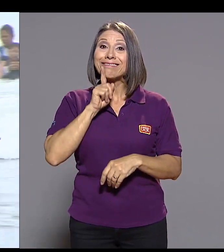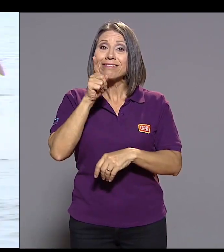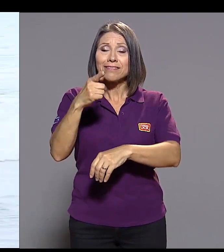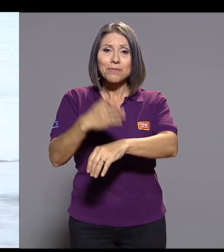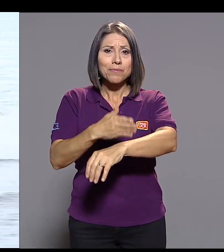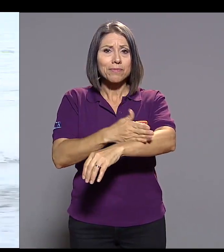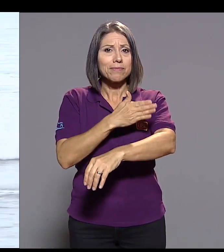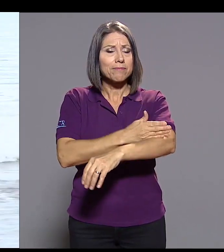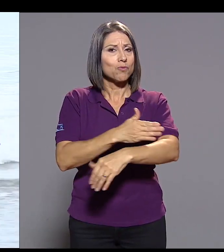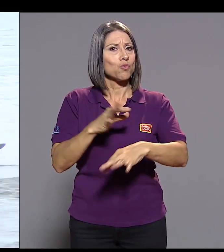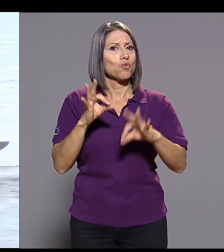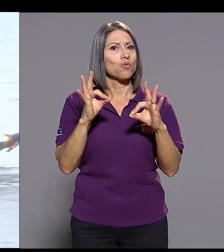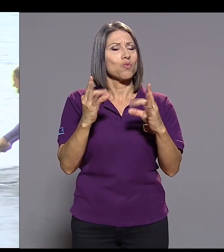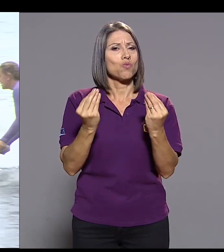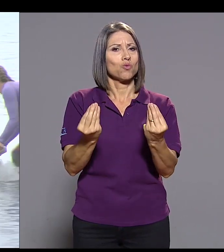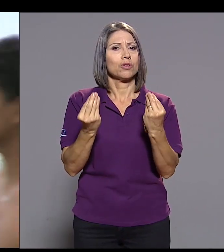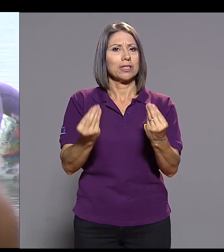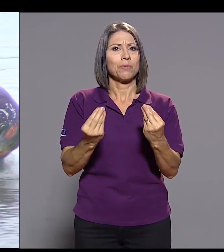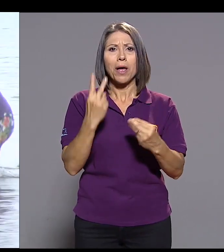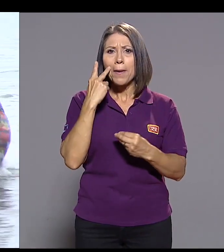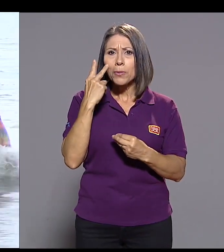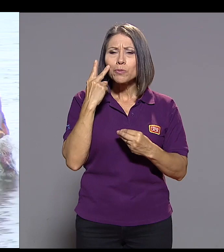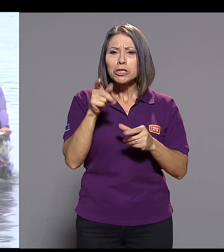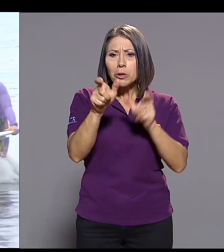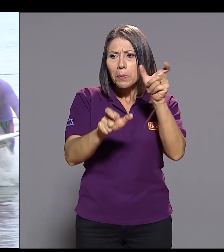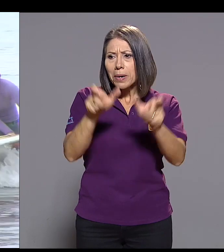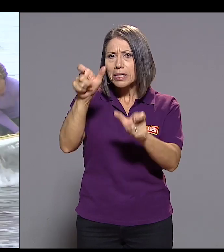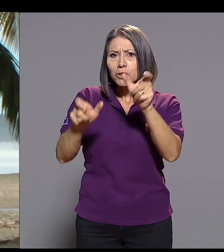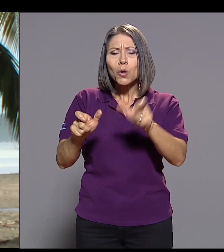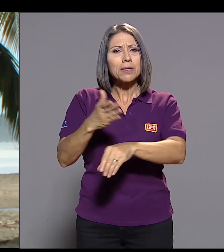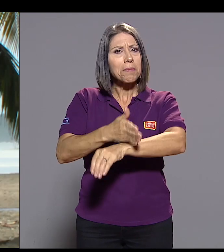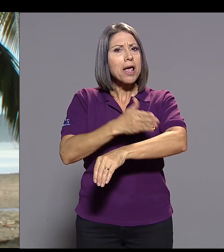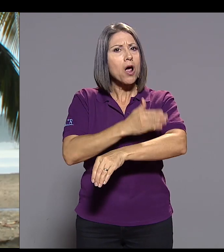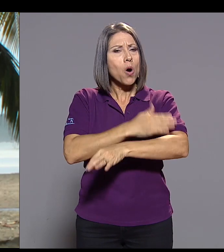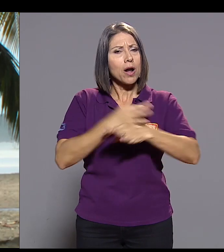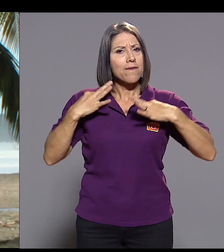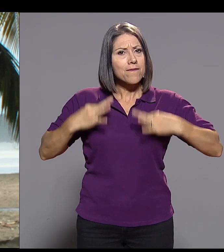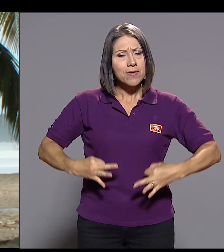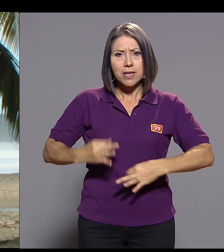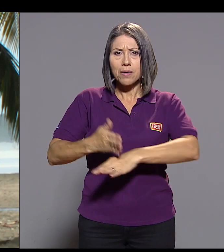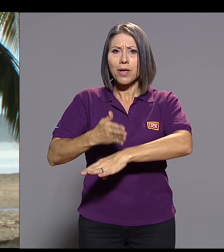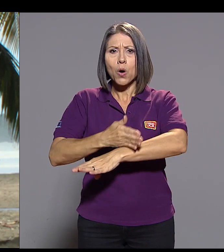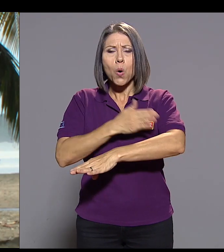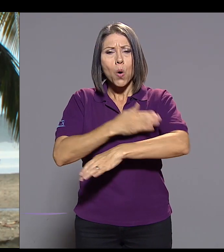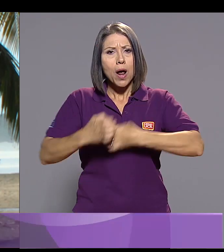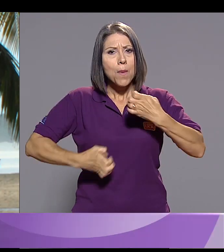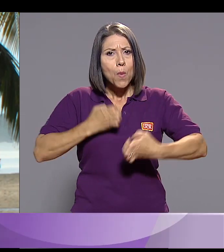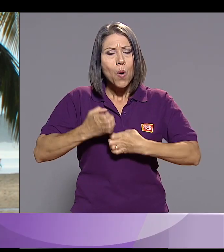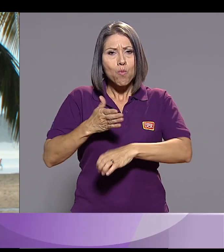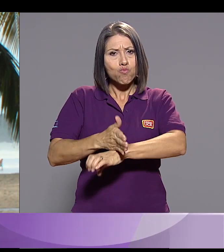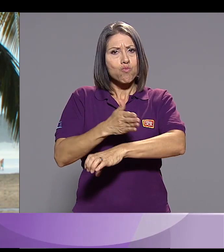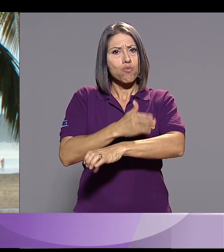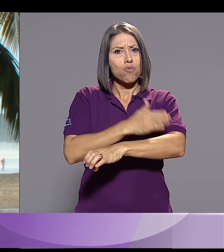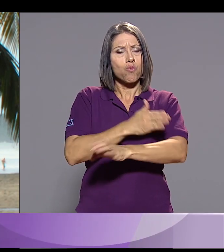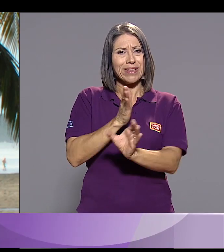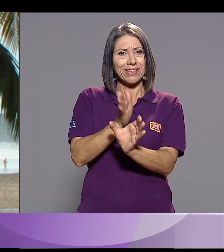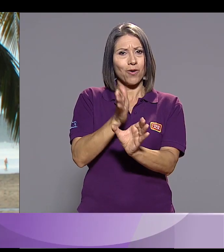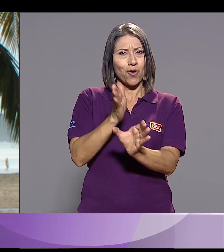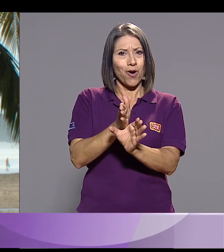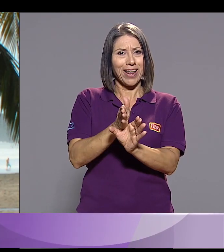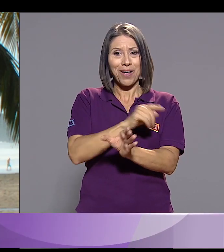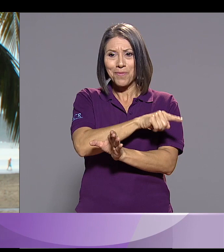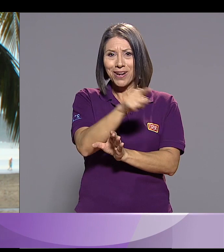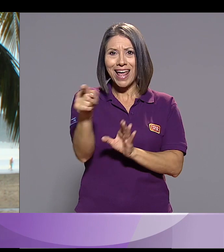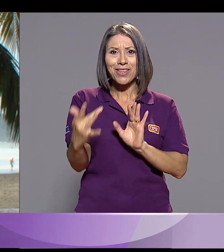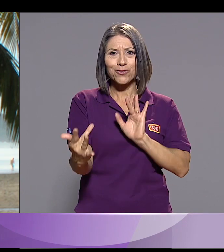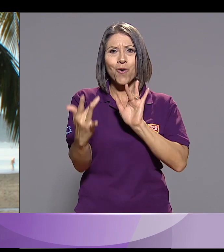ese miedo para que puedan incluirse en el deporte. Y realmente mejora muchísimo. Hemos visto como muchas personas mejoran